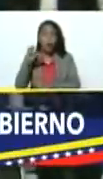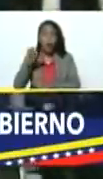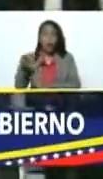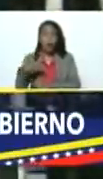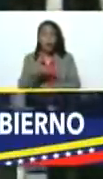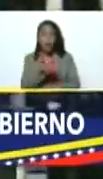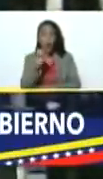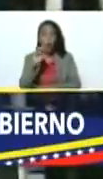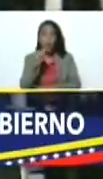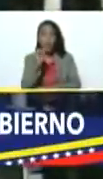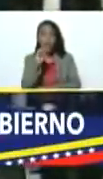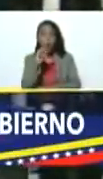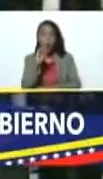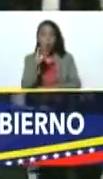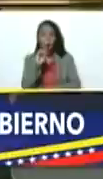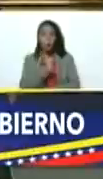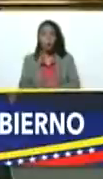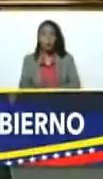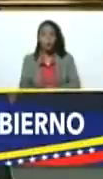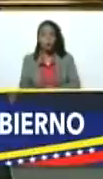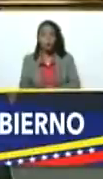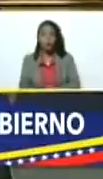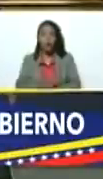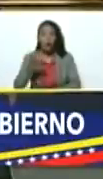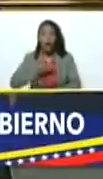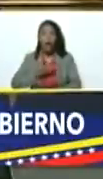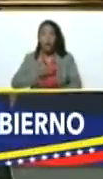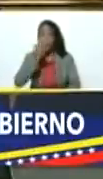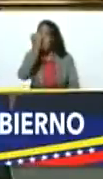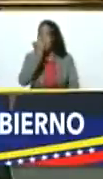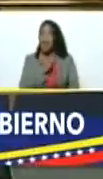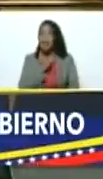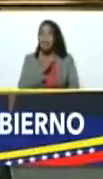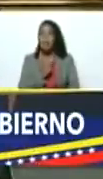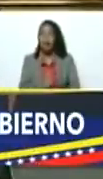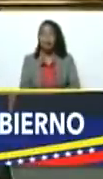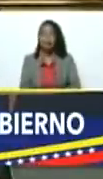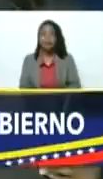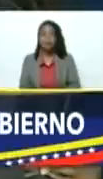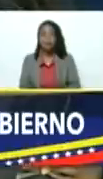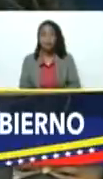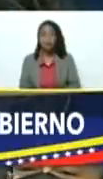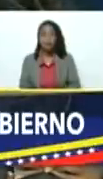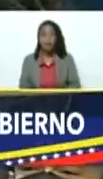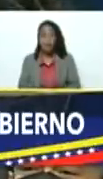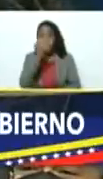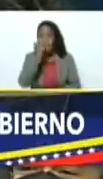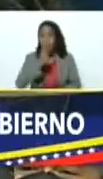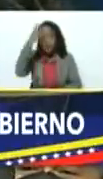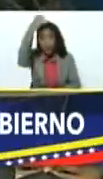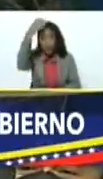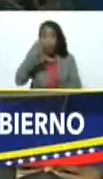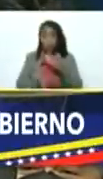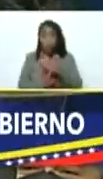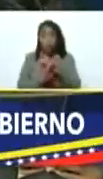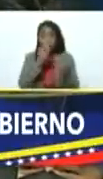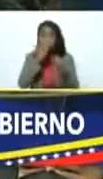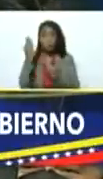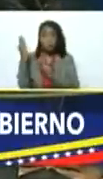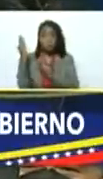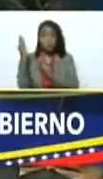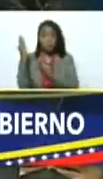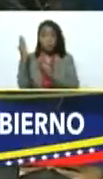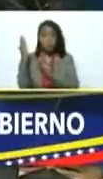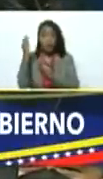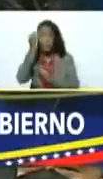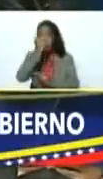Hernández, el alcalde de Valencia, Valencia del Rey todavía, o Valencia del